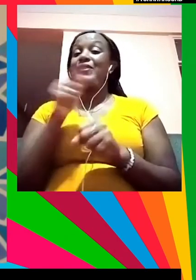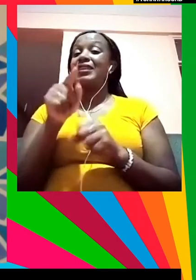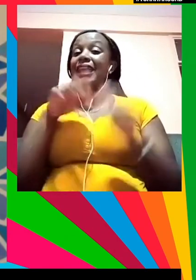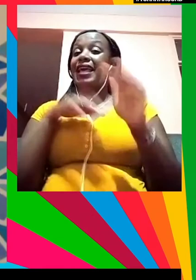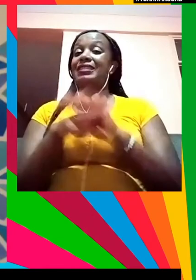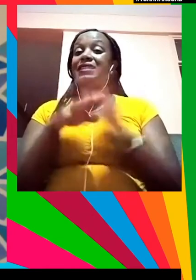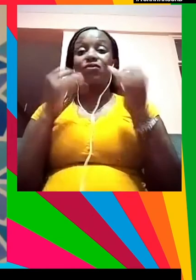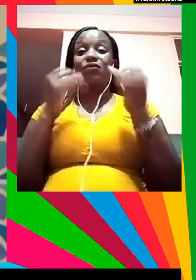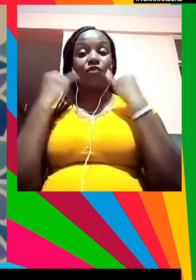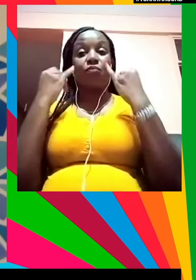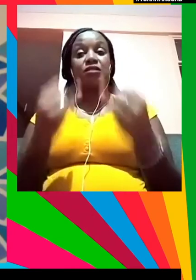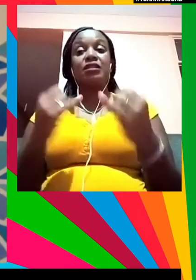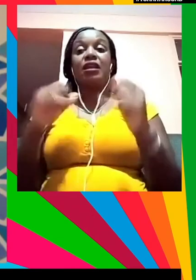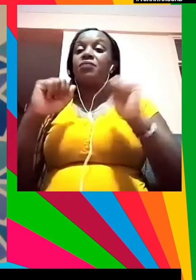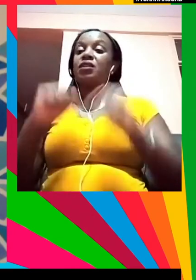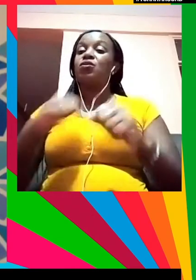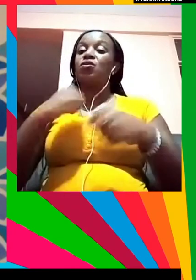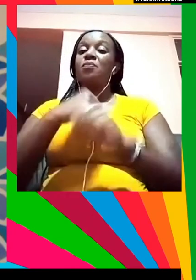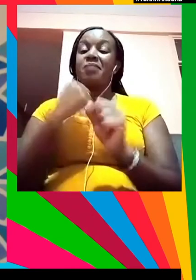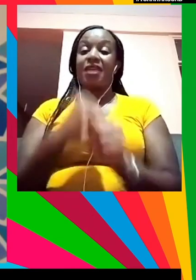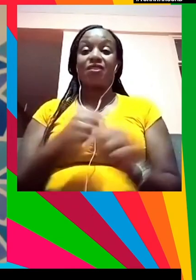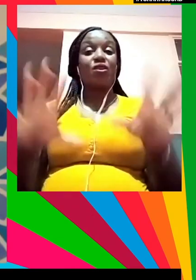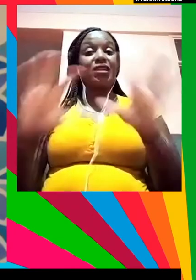acceso a la información actualmente es tan grande